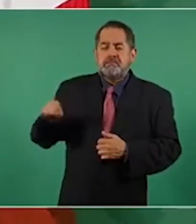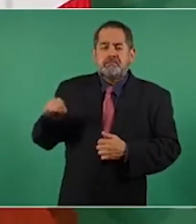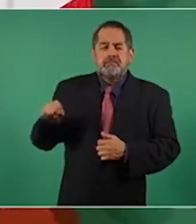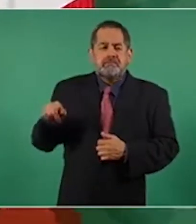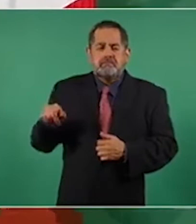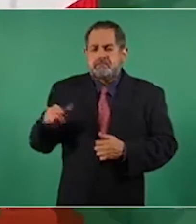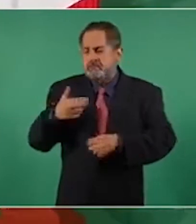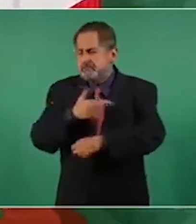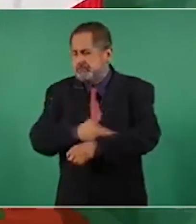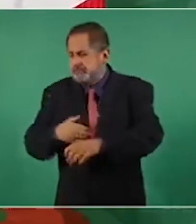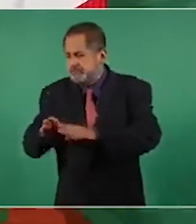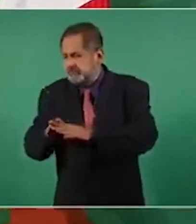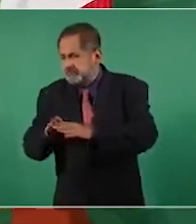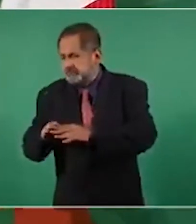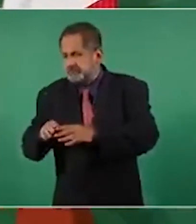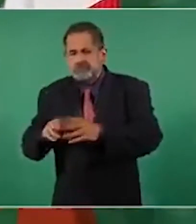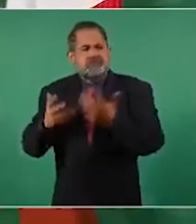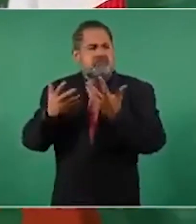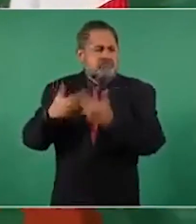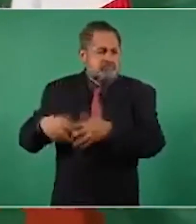de trabajo.